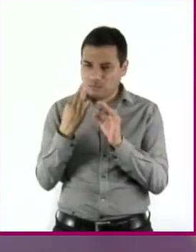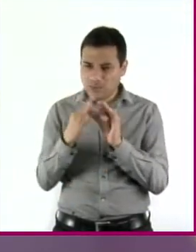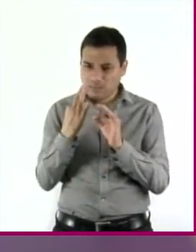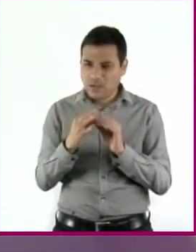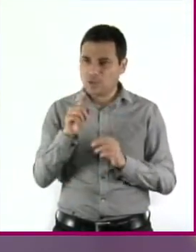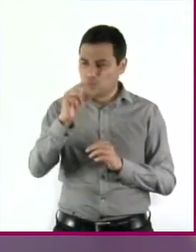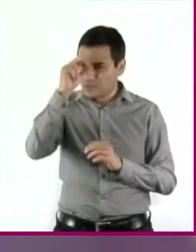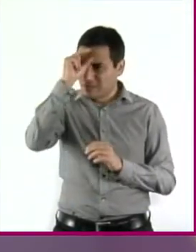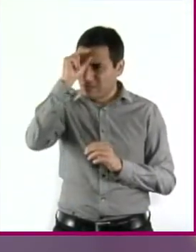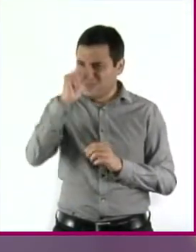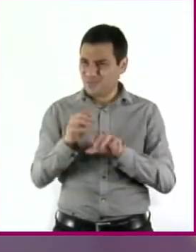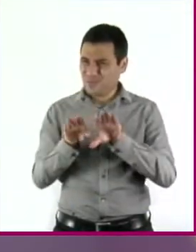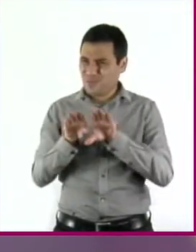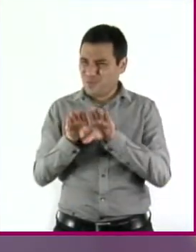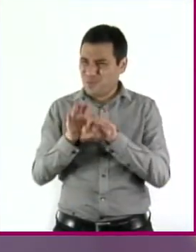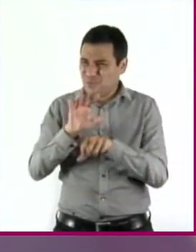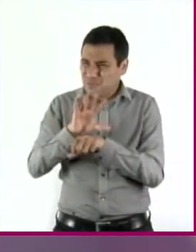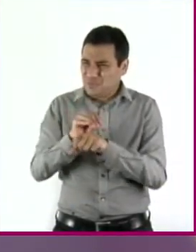deberías de pedir permiso.